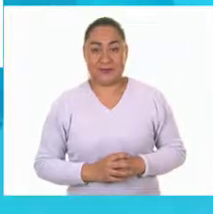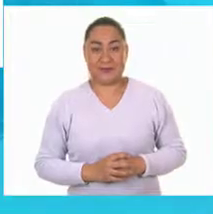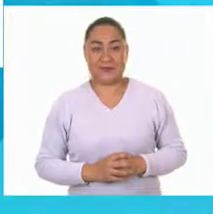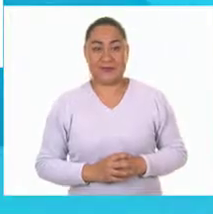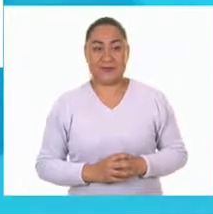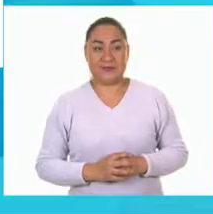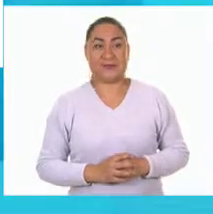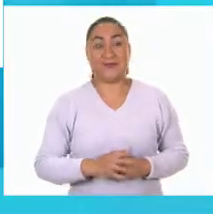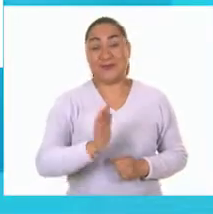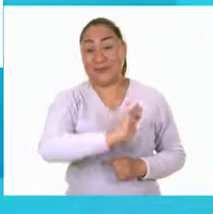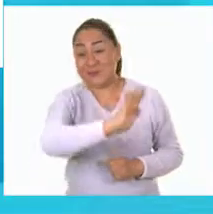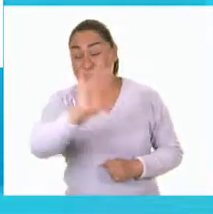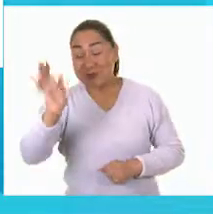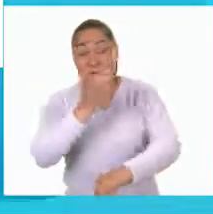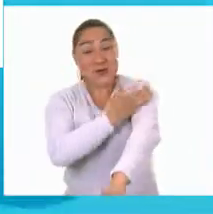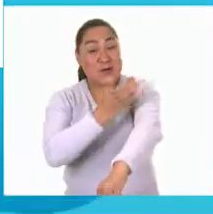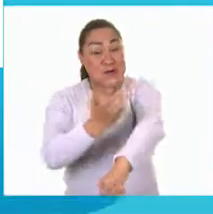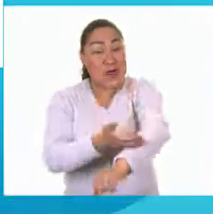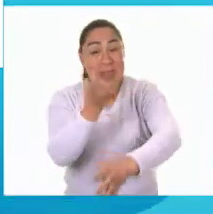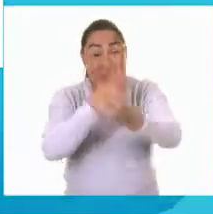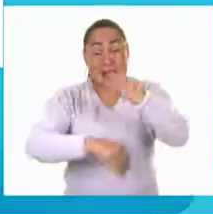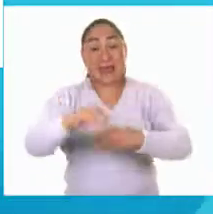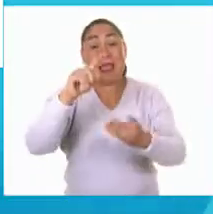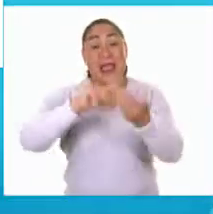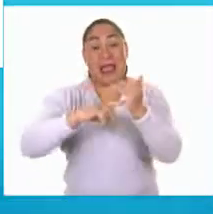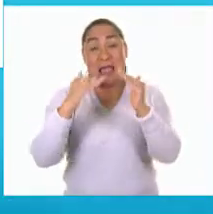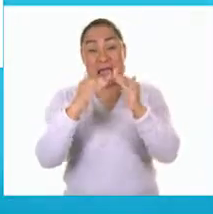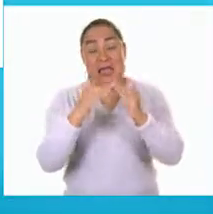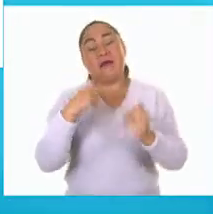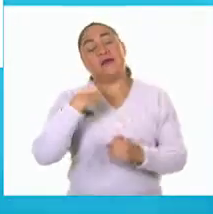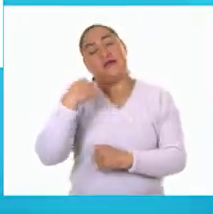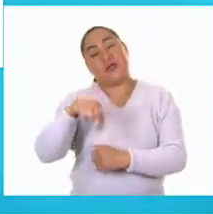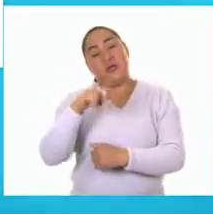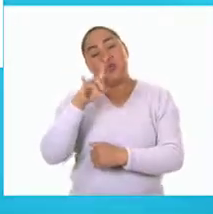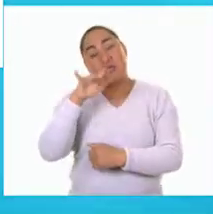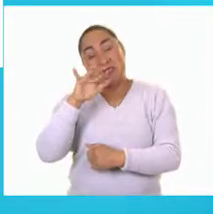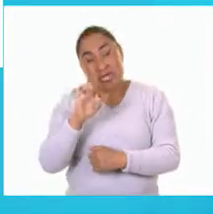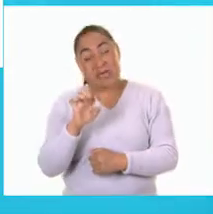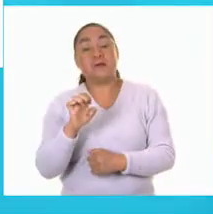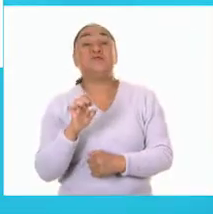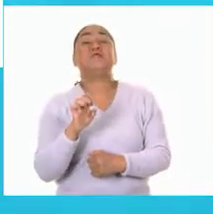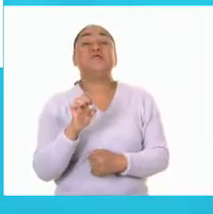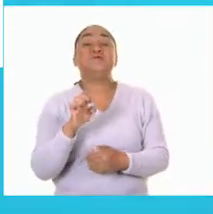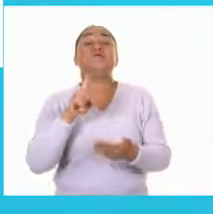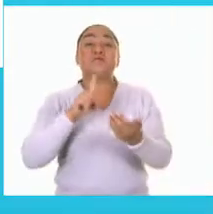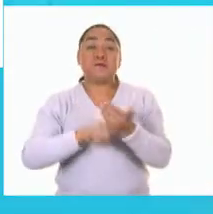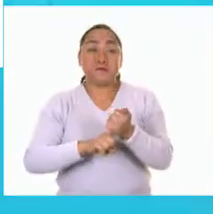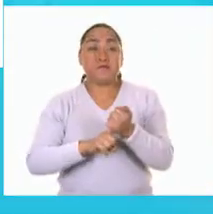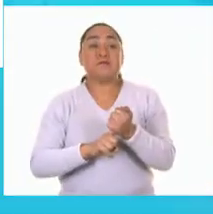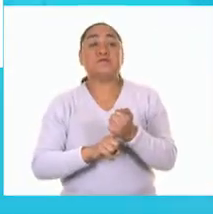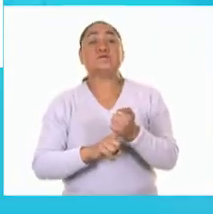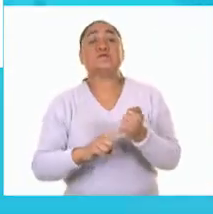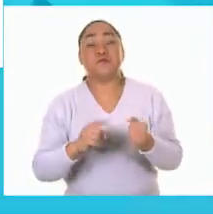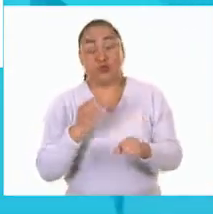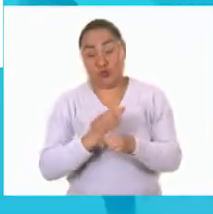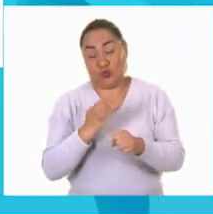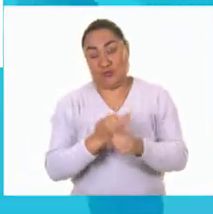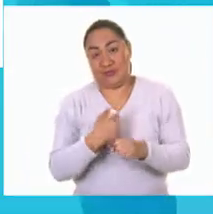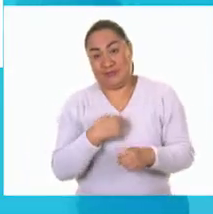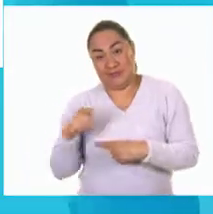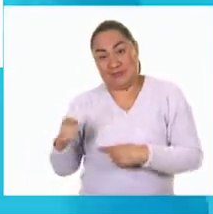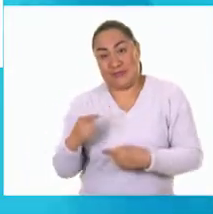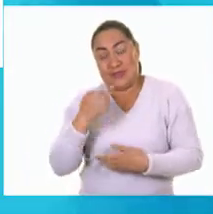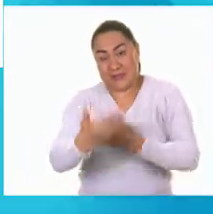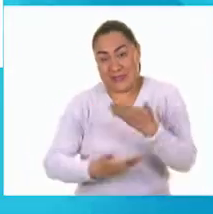Hola, compañeros siempre en casa mi nombre es Gesta María y vivo en la suya margen derecha. Les presento a mi